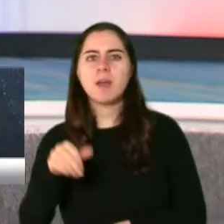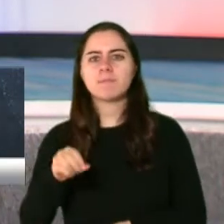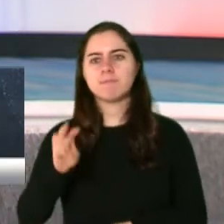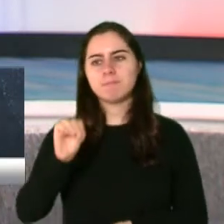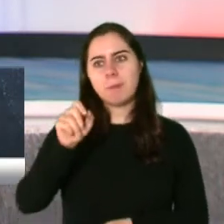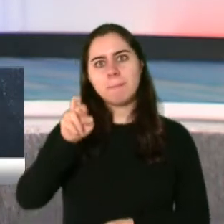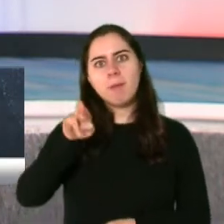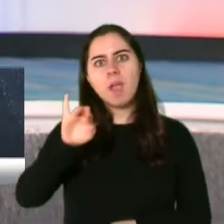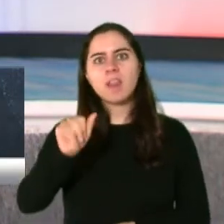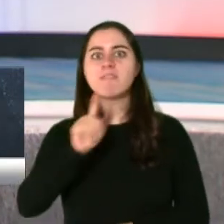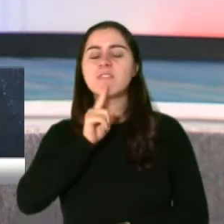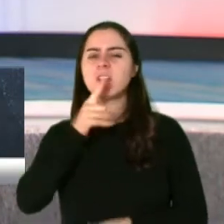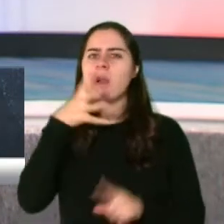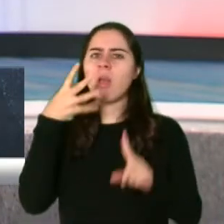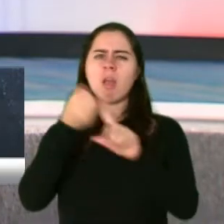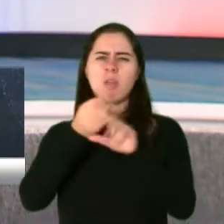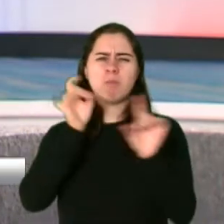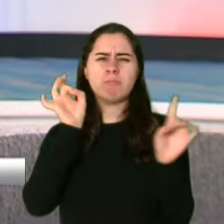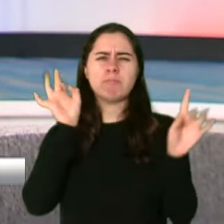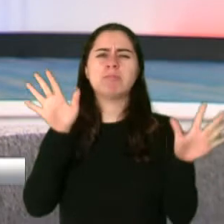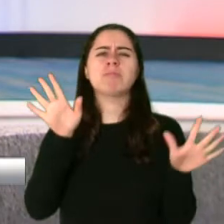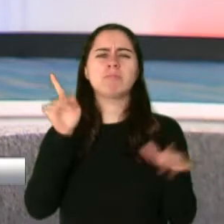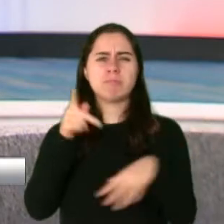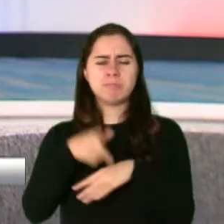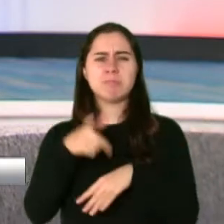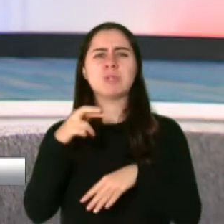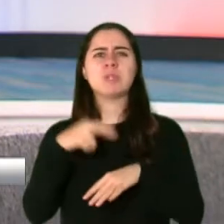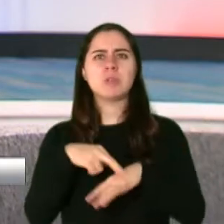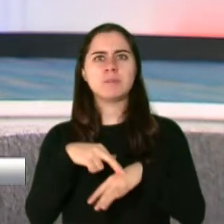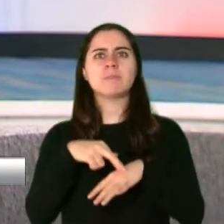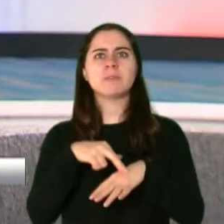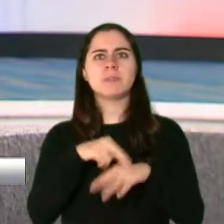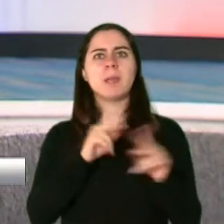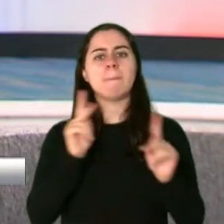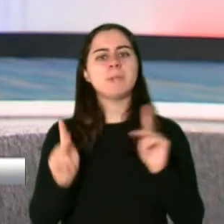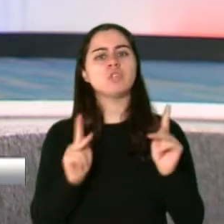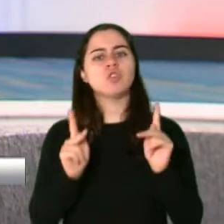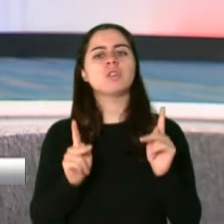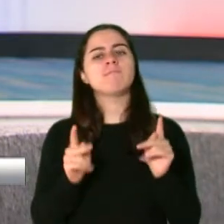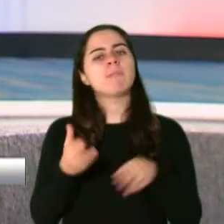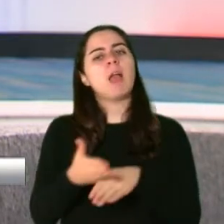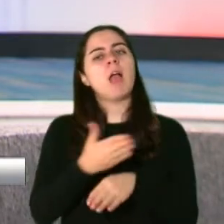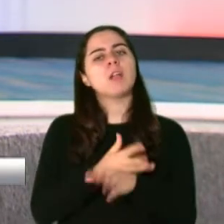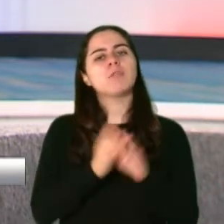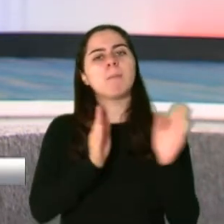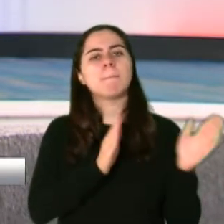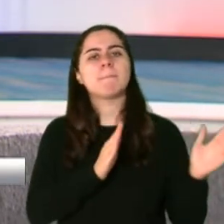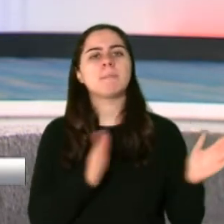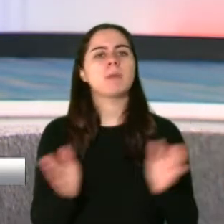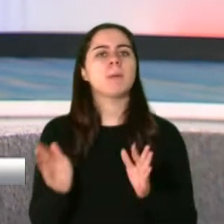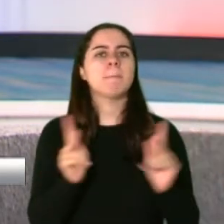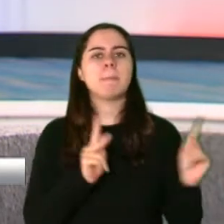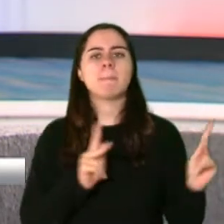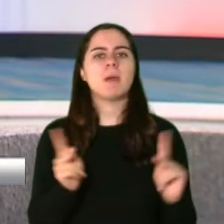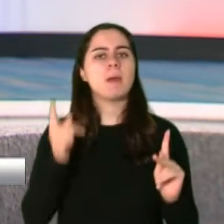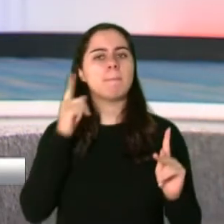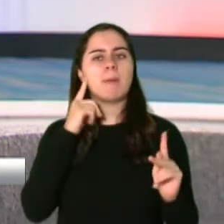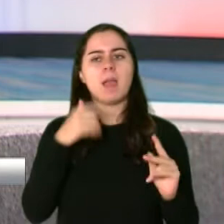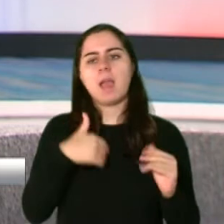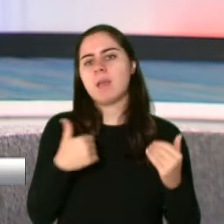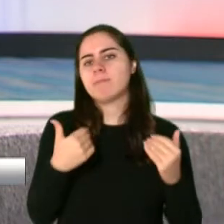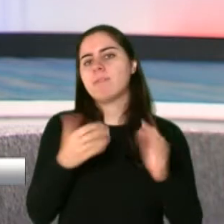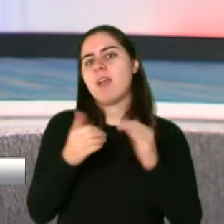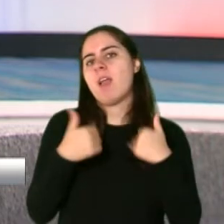devastadores en Puerto Rico. Y las personas siempre correctamente se preparan para los asuntos de supervivencia básica, agua,